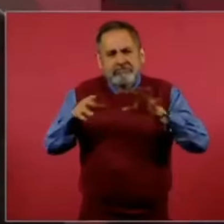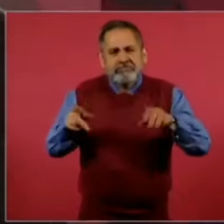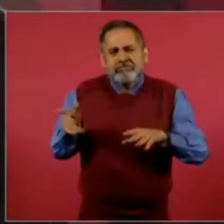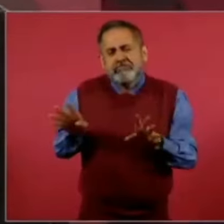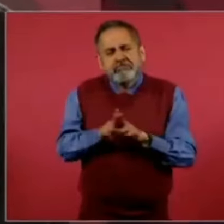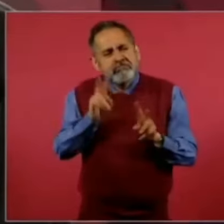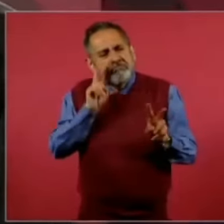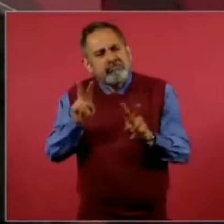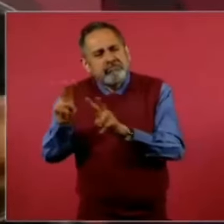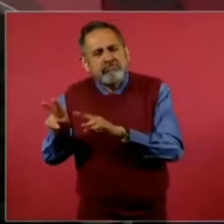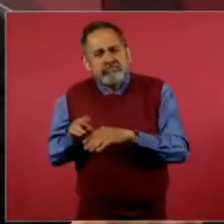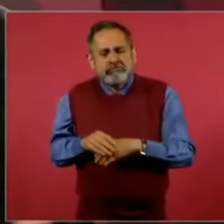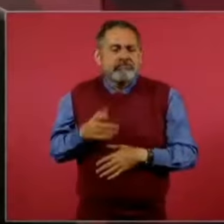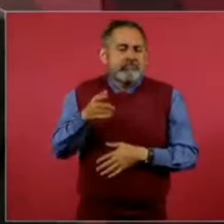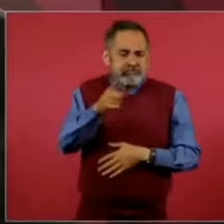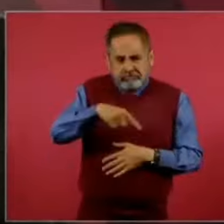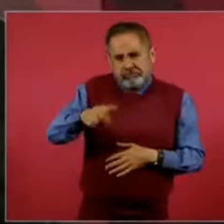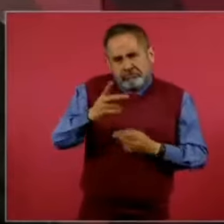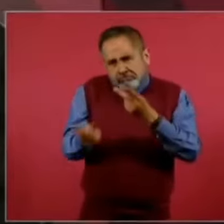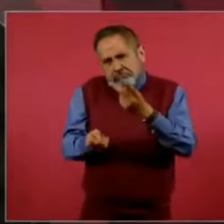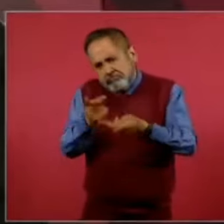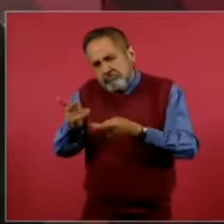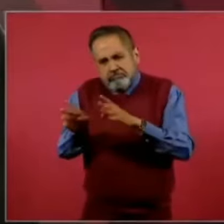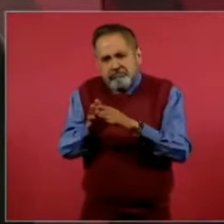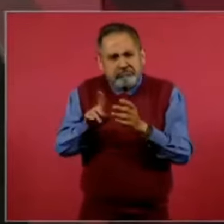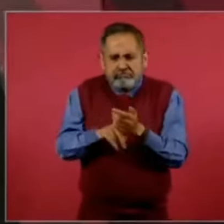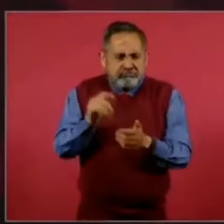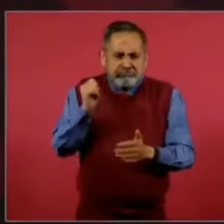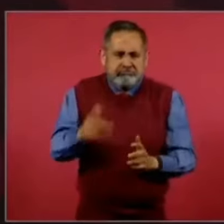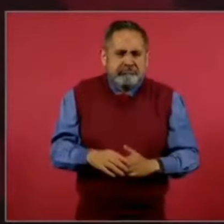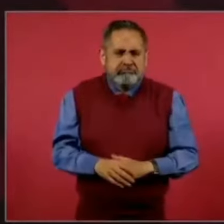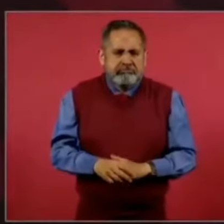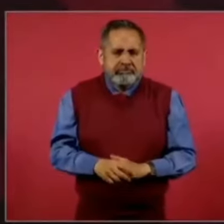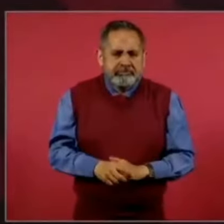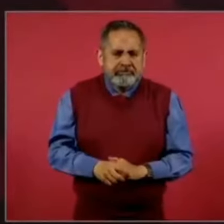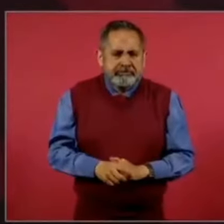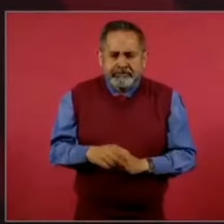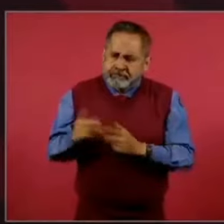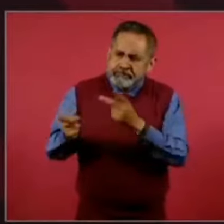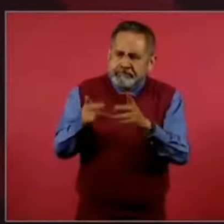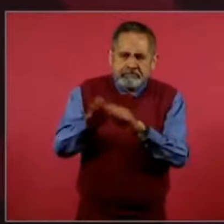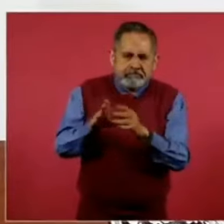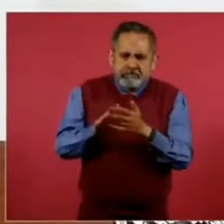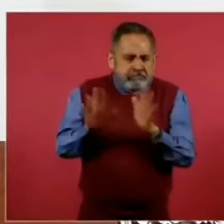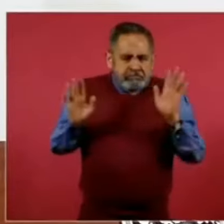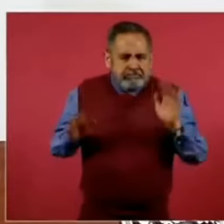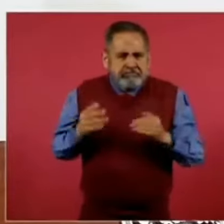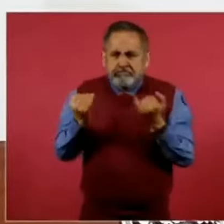cosas y ustedes preguntarían,